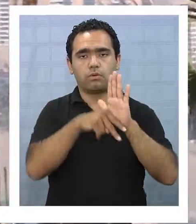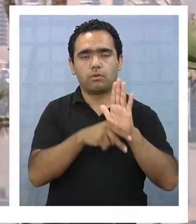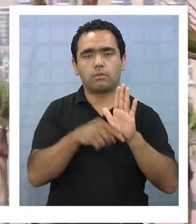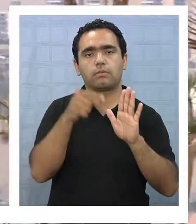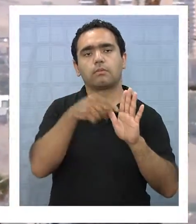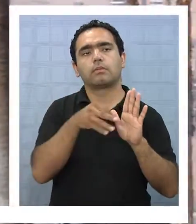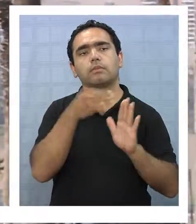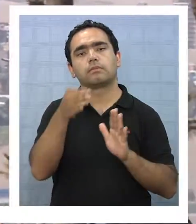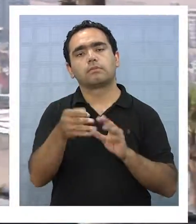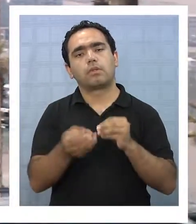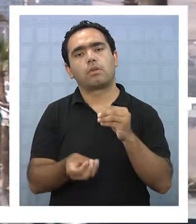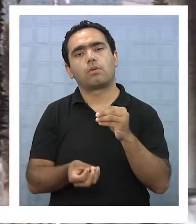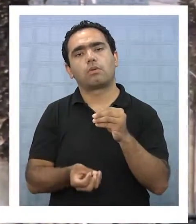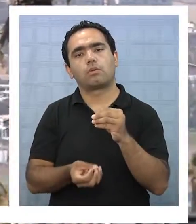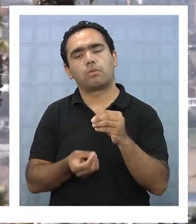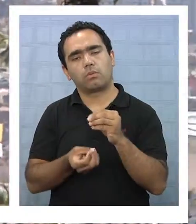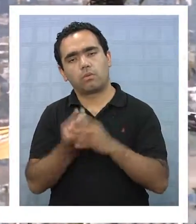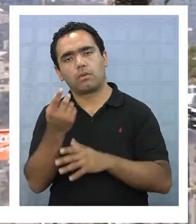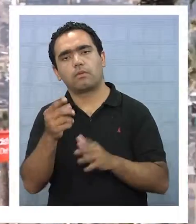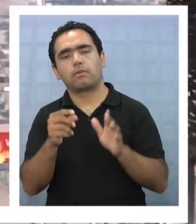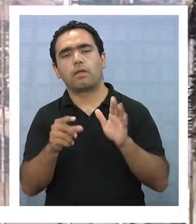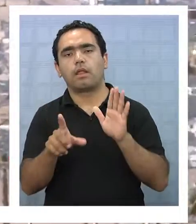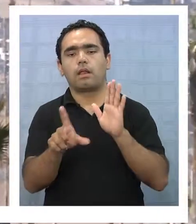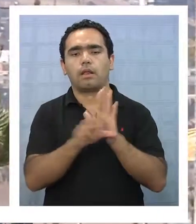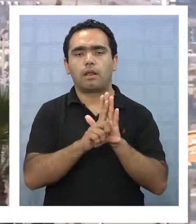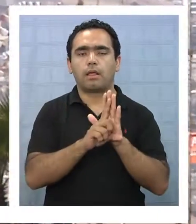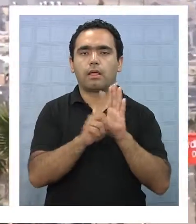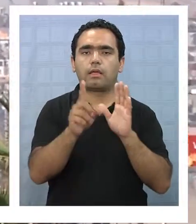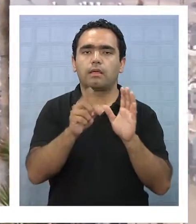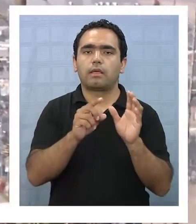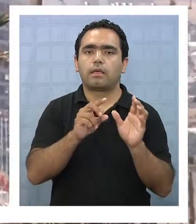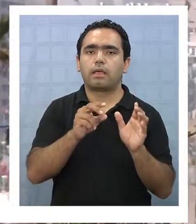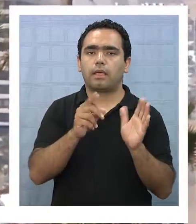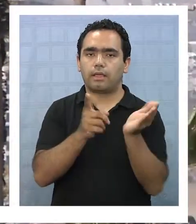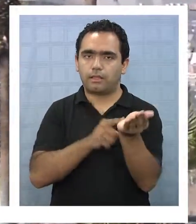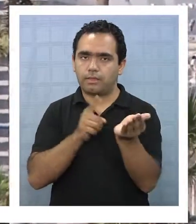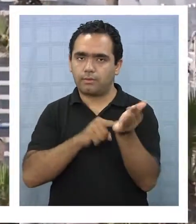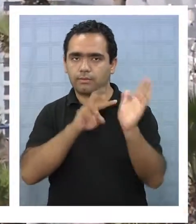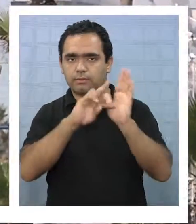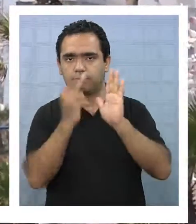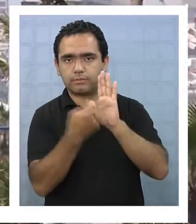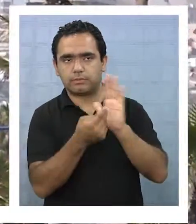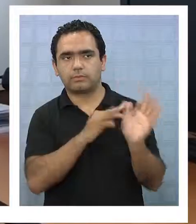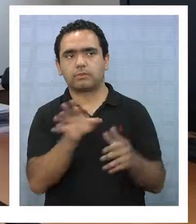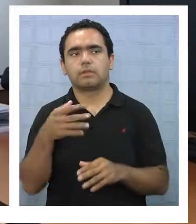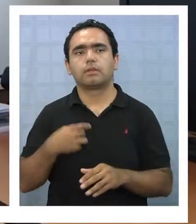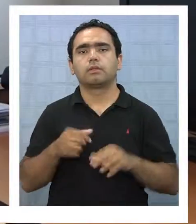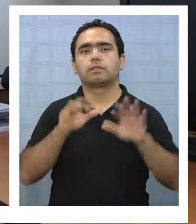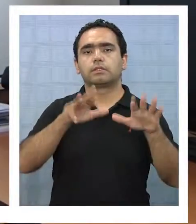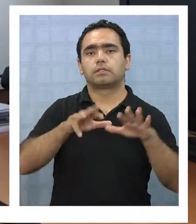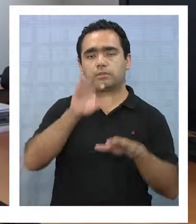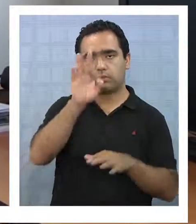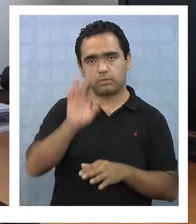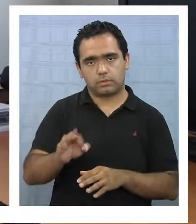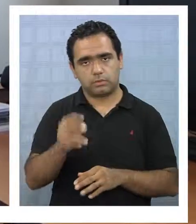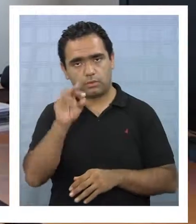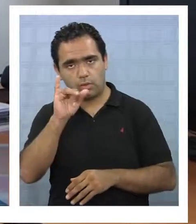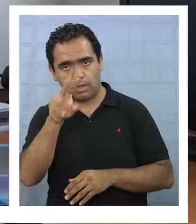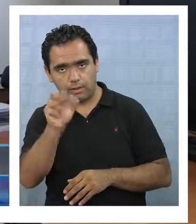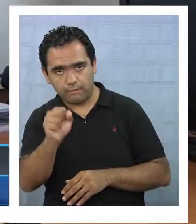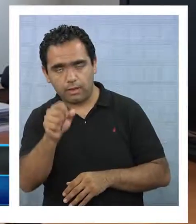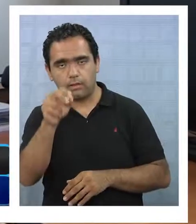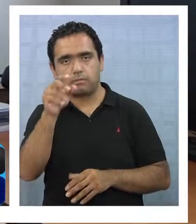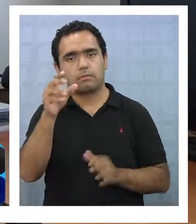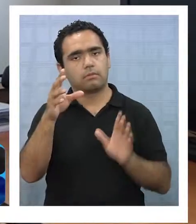generar la reforma tributaria. Creemos que la solución ideal es que se elimine este gravamen del IVA del 19% de las viviendas ya